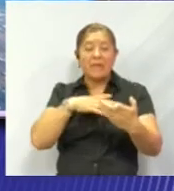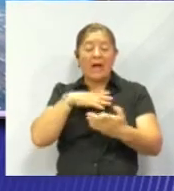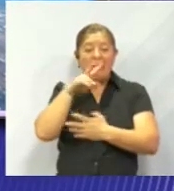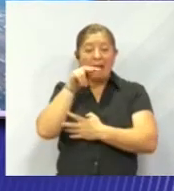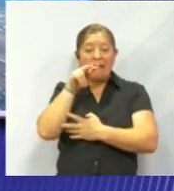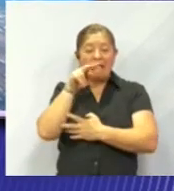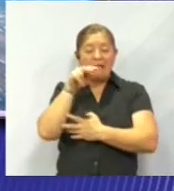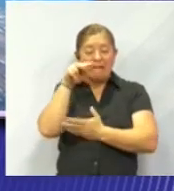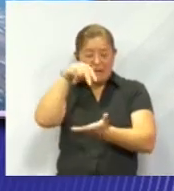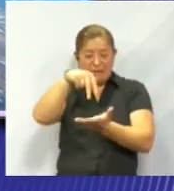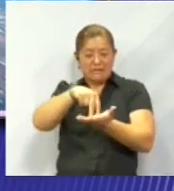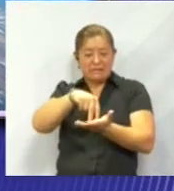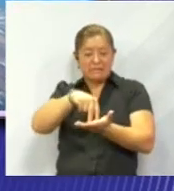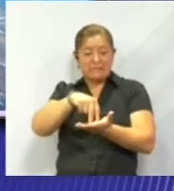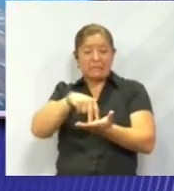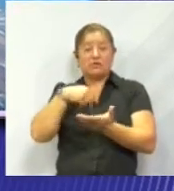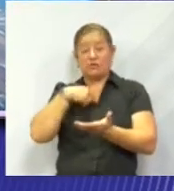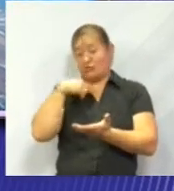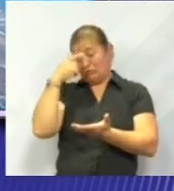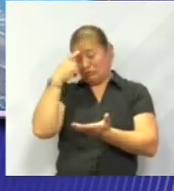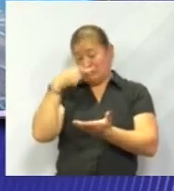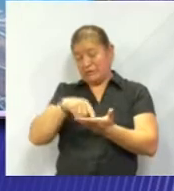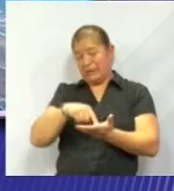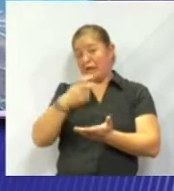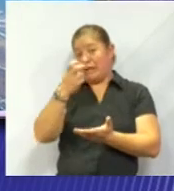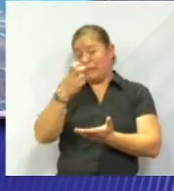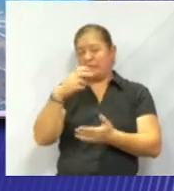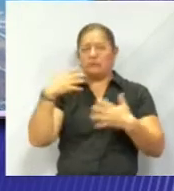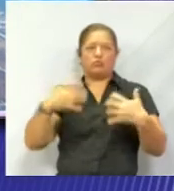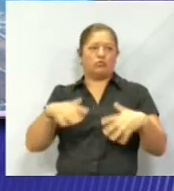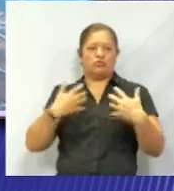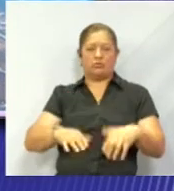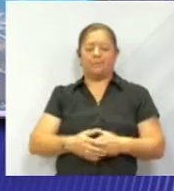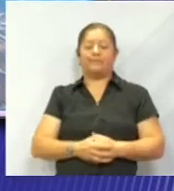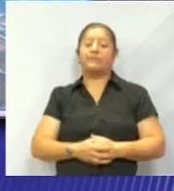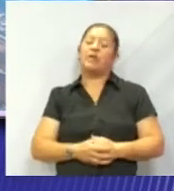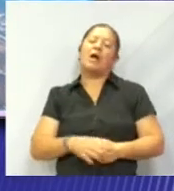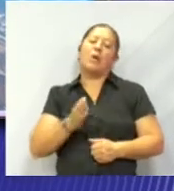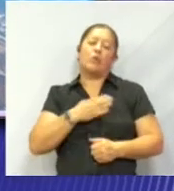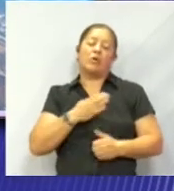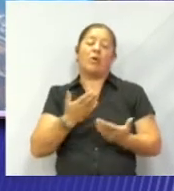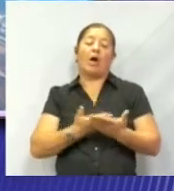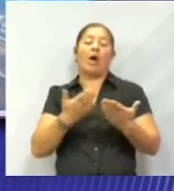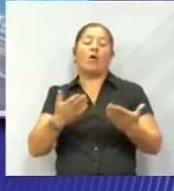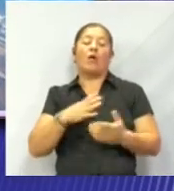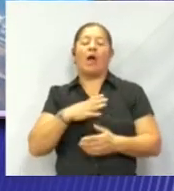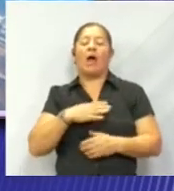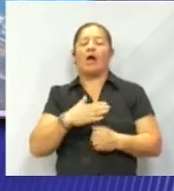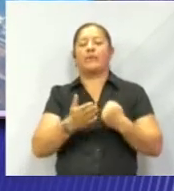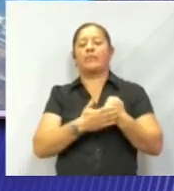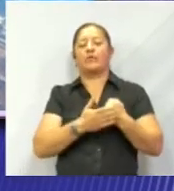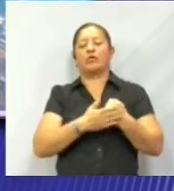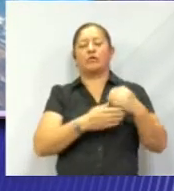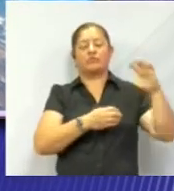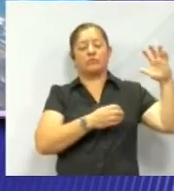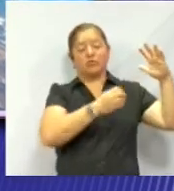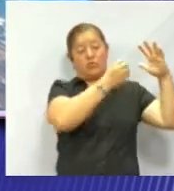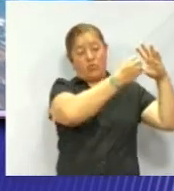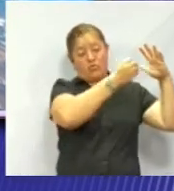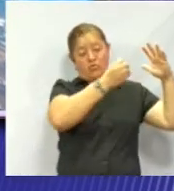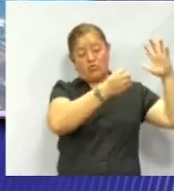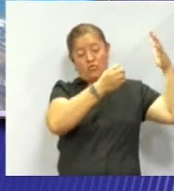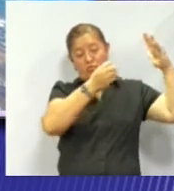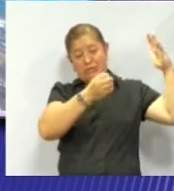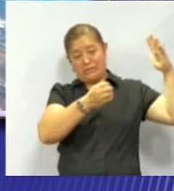sido algo súper, súper fabuloso. Pero bueno, ahora pasamos al siguiente planeta que por cierto se ha escrito también muchísima